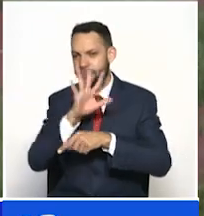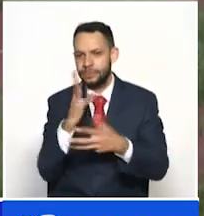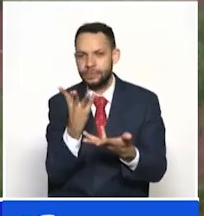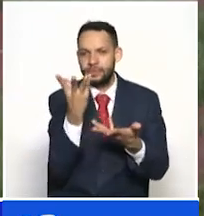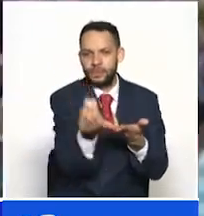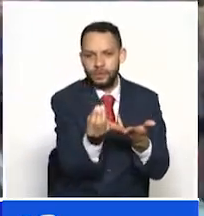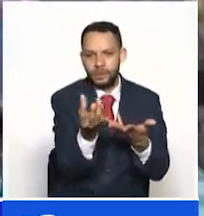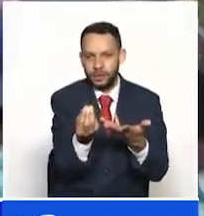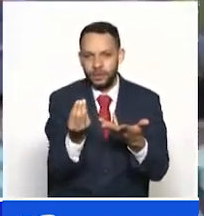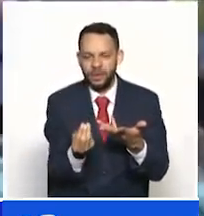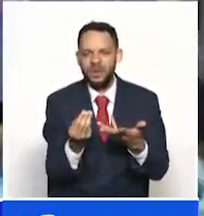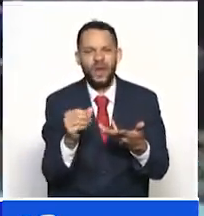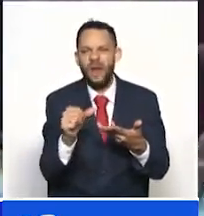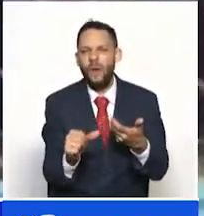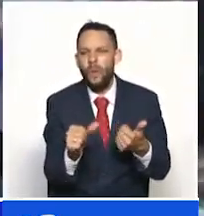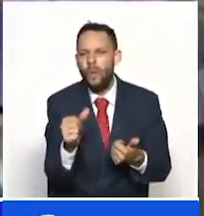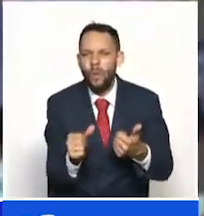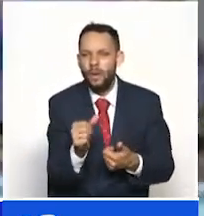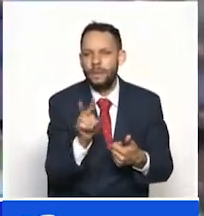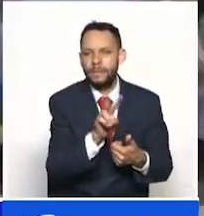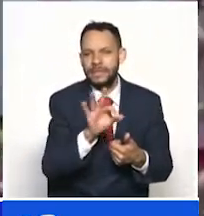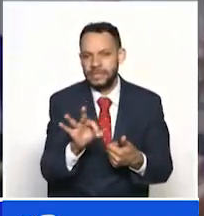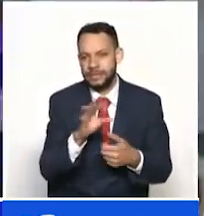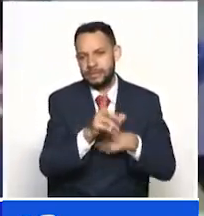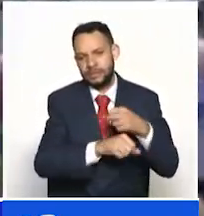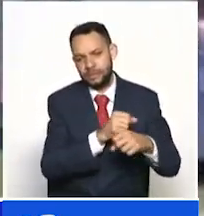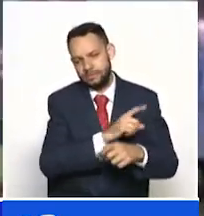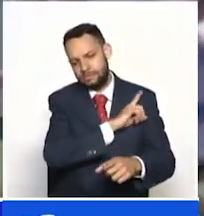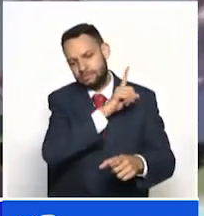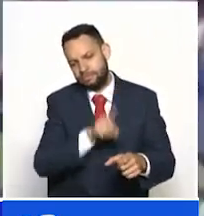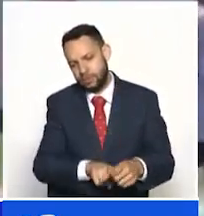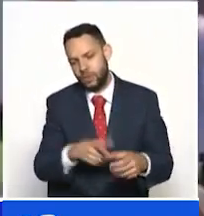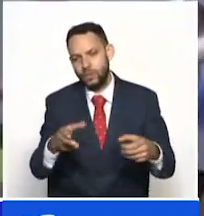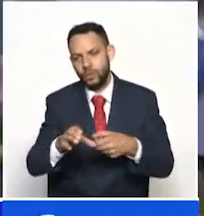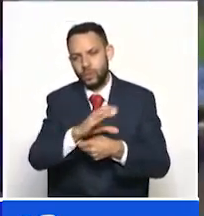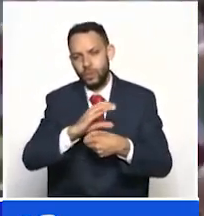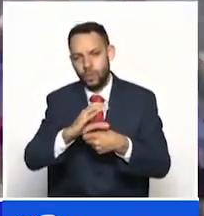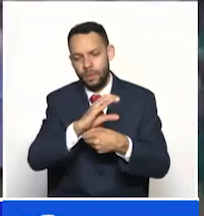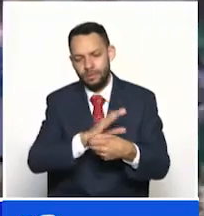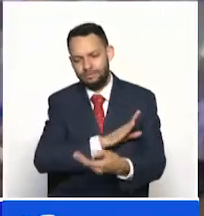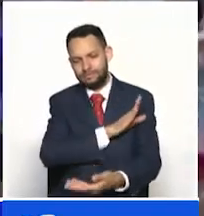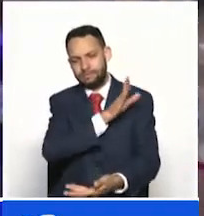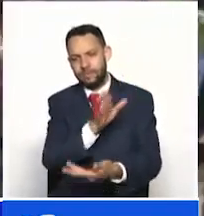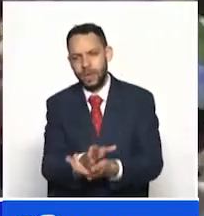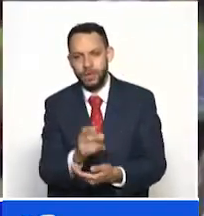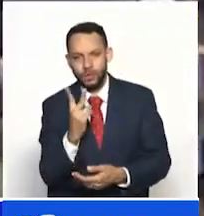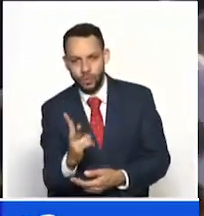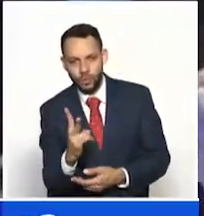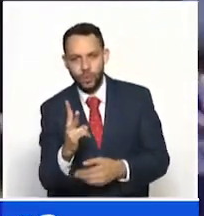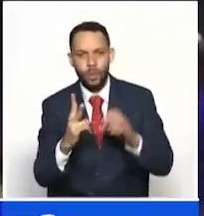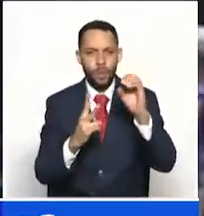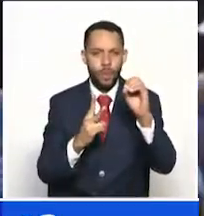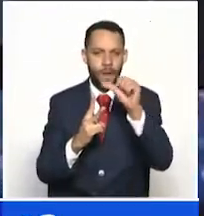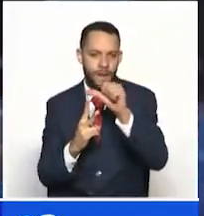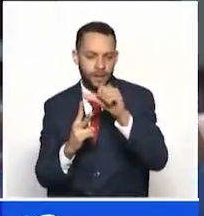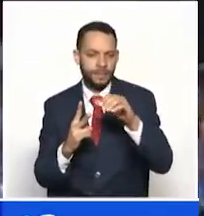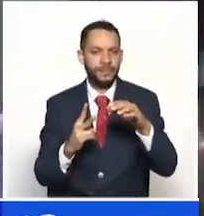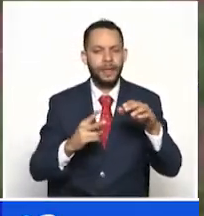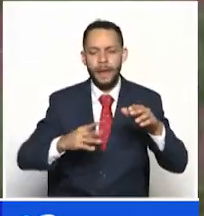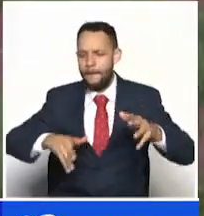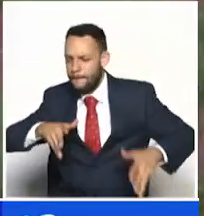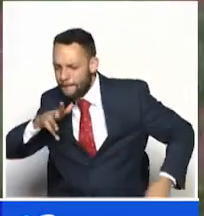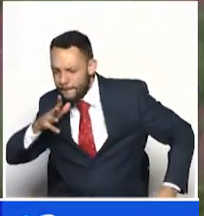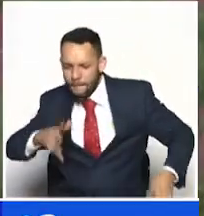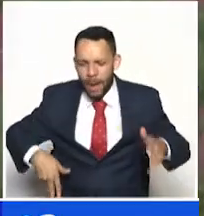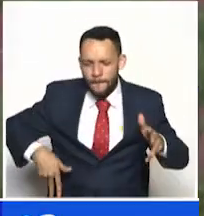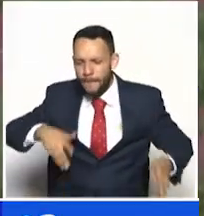-23 en la ciudad de Barrancamia de Remeja donde con dos atletas desafortunadamente no pudieron viajar más pero